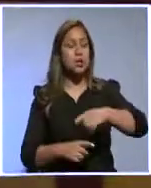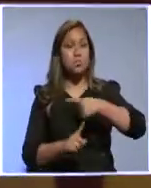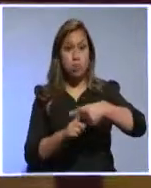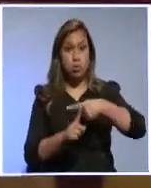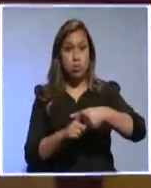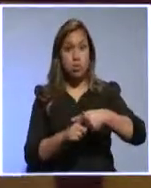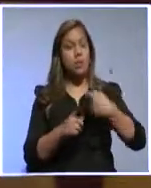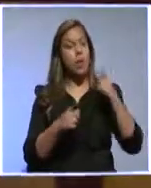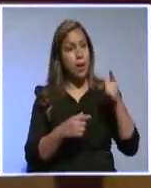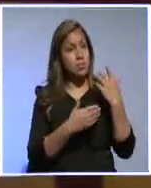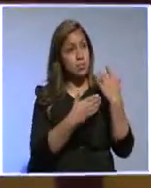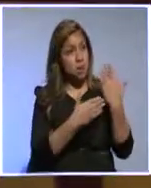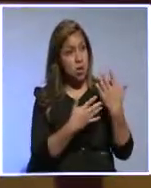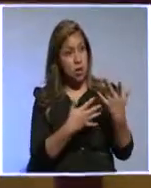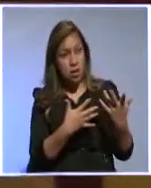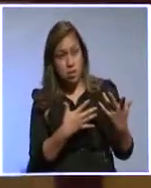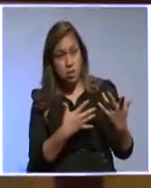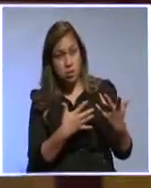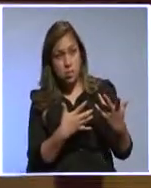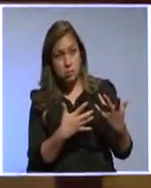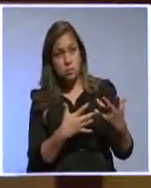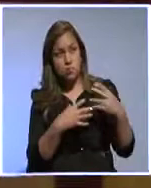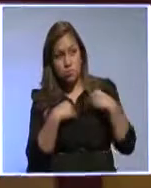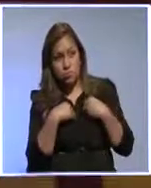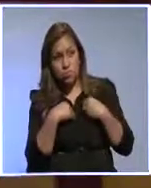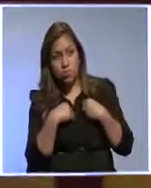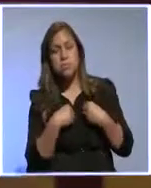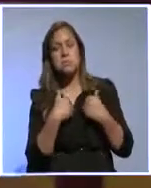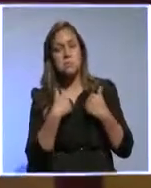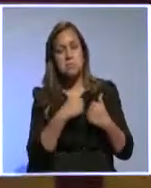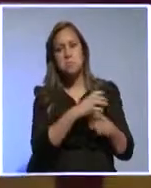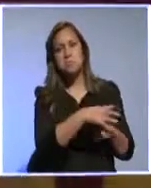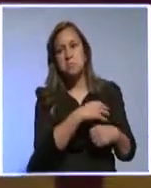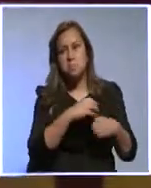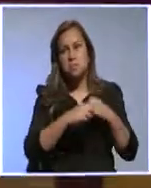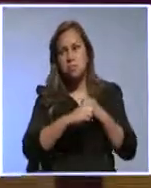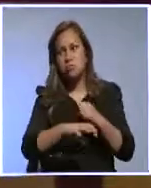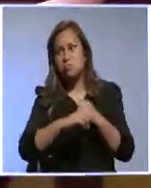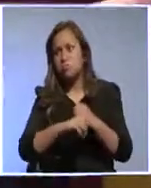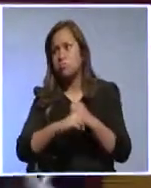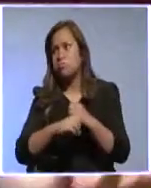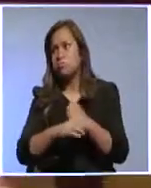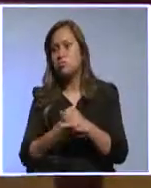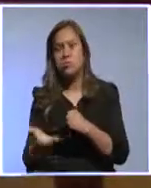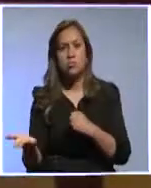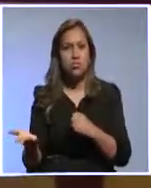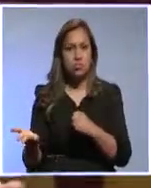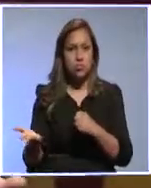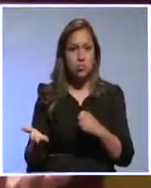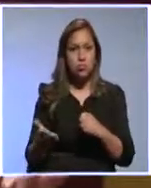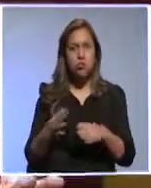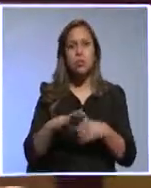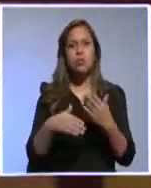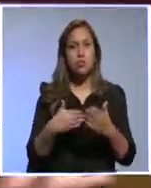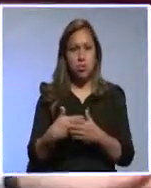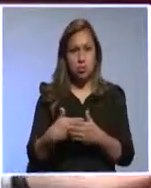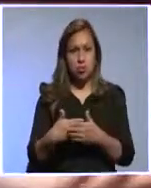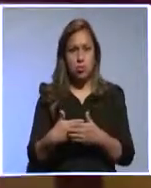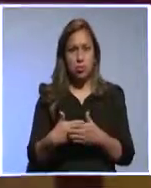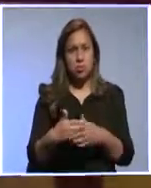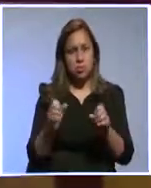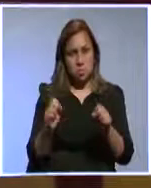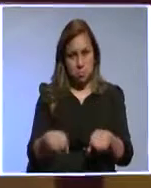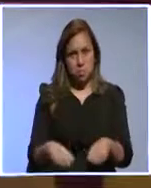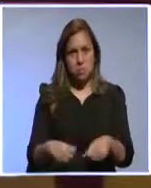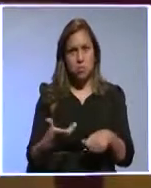destacable. Y ese acto destacable procuramos que lo conozcan todos, porque finalmente todos queremos